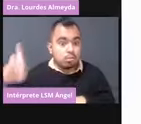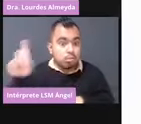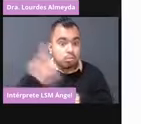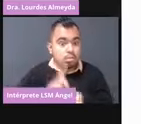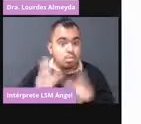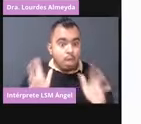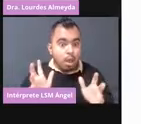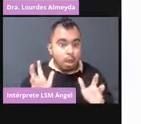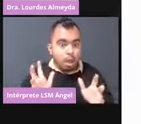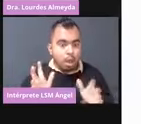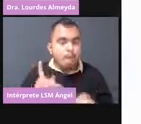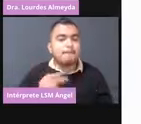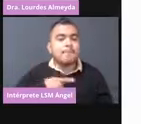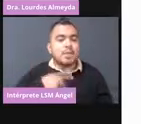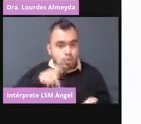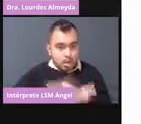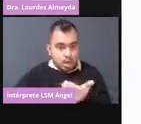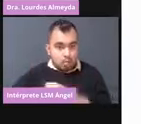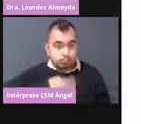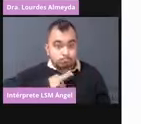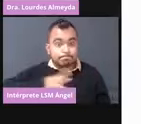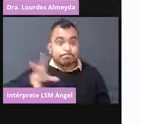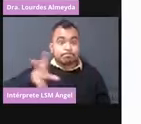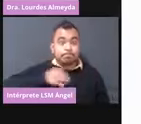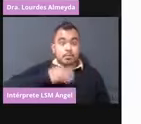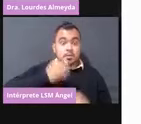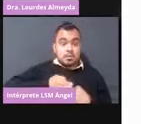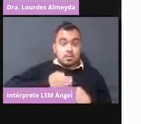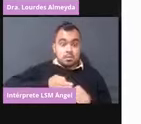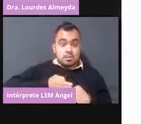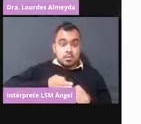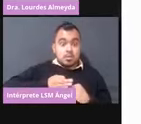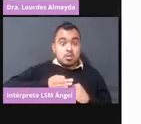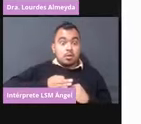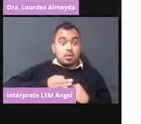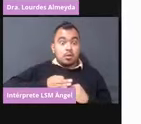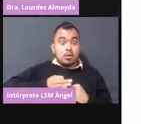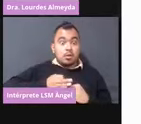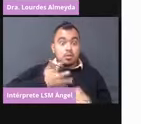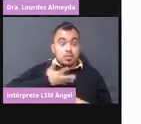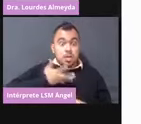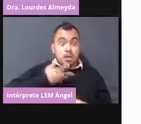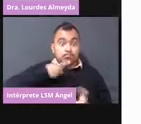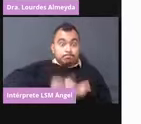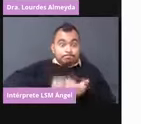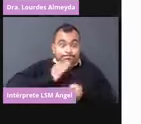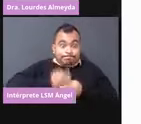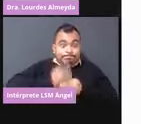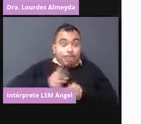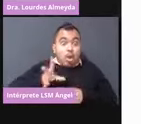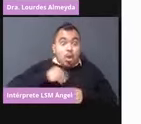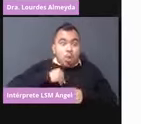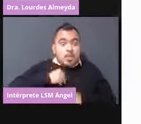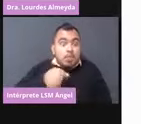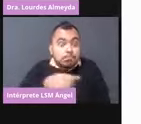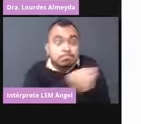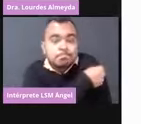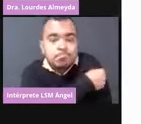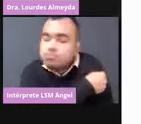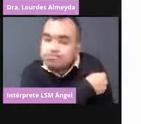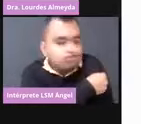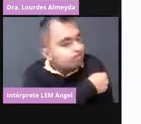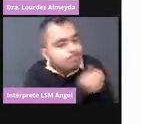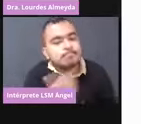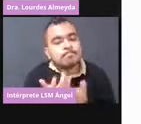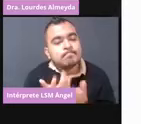Personas con infección actual de SARS-CoV-2 no pueden recibir la vacuna hasta que no pasen